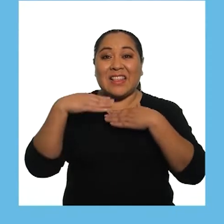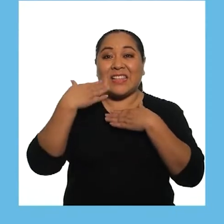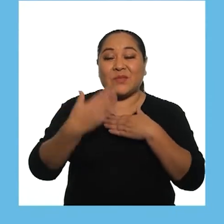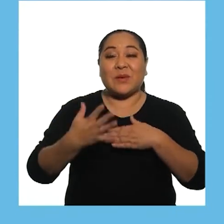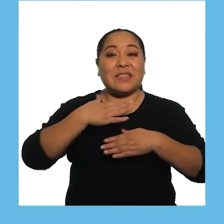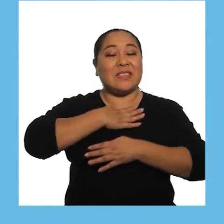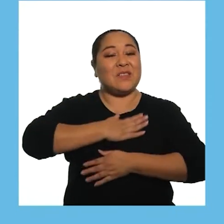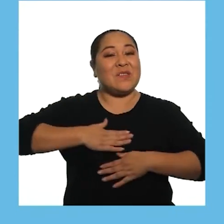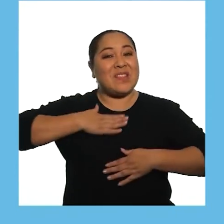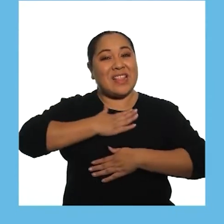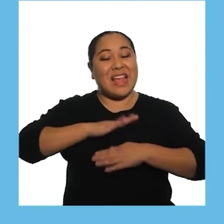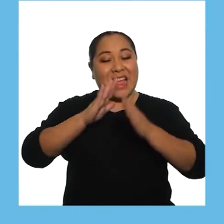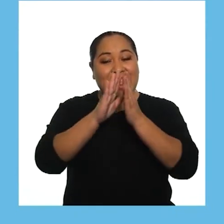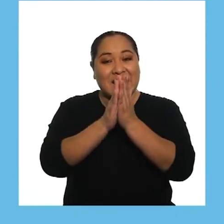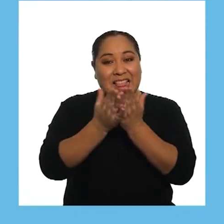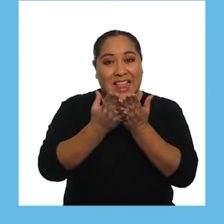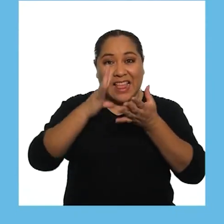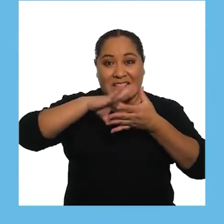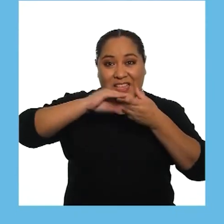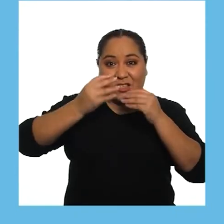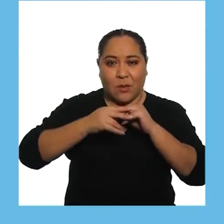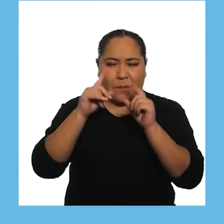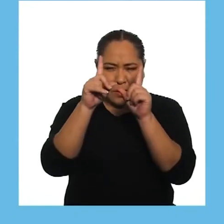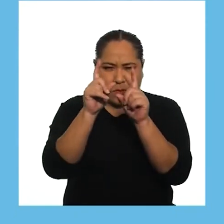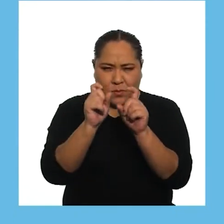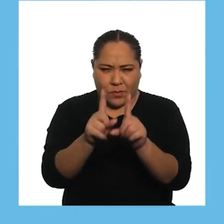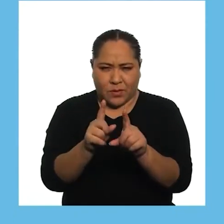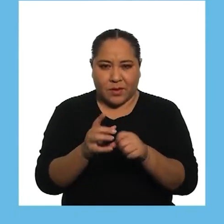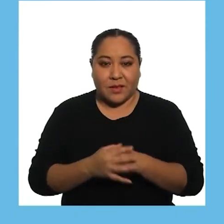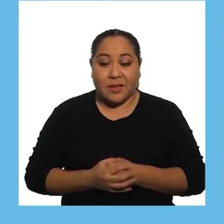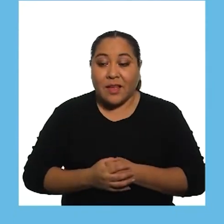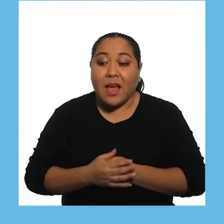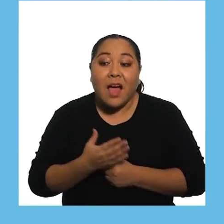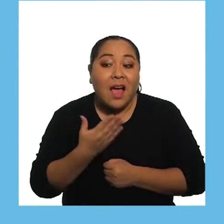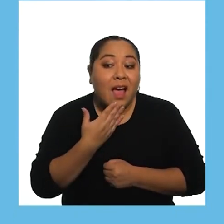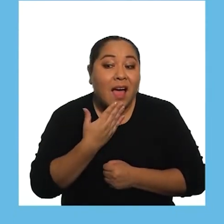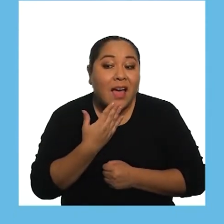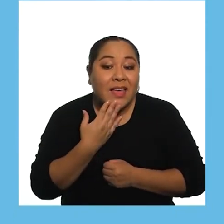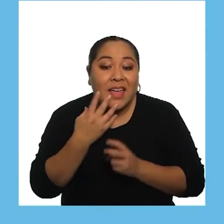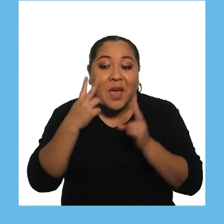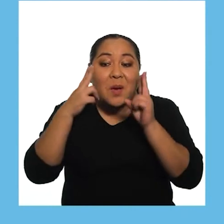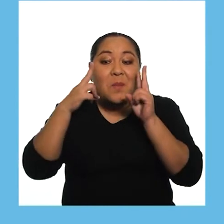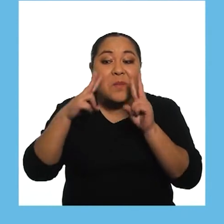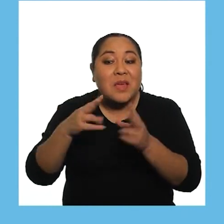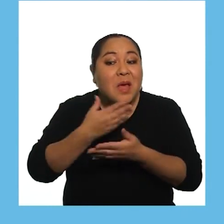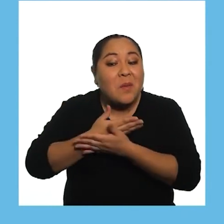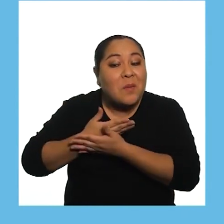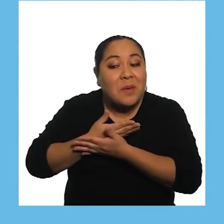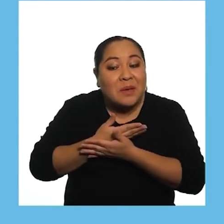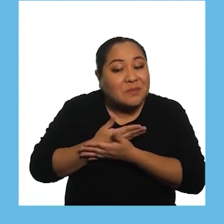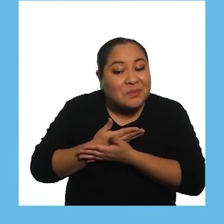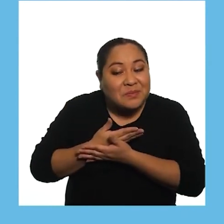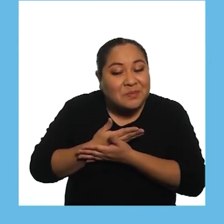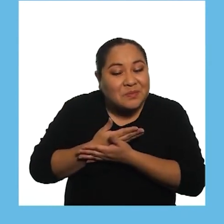Luego de disfrutar del cuento Pregúntale ¿A quién mira la bebé?